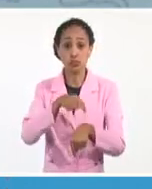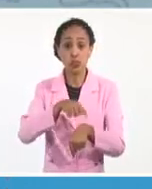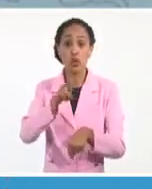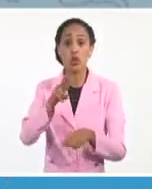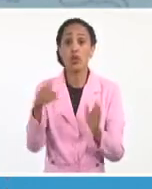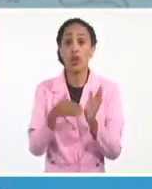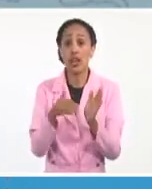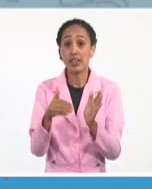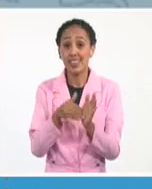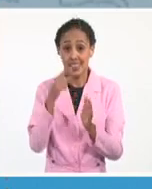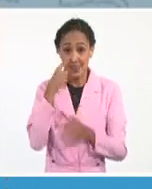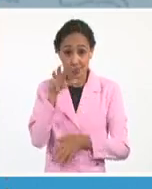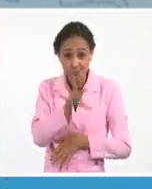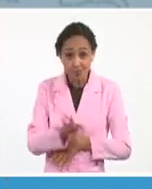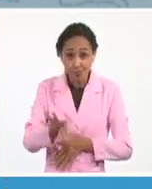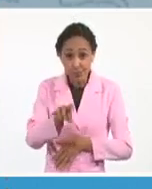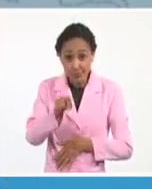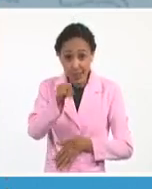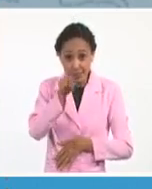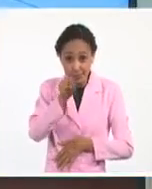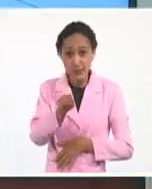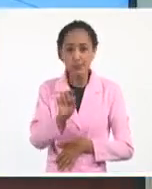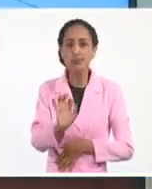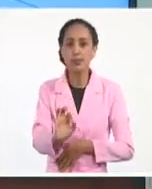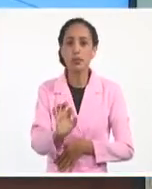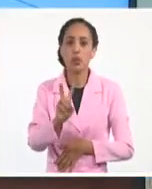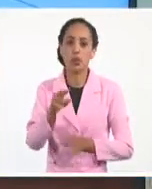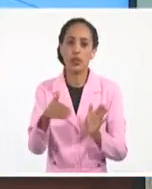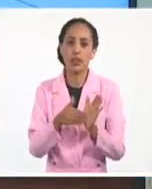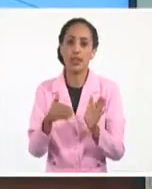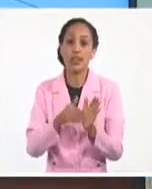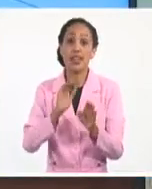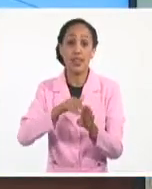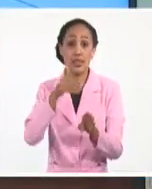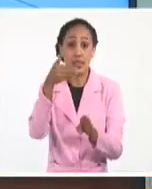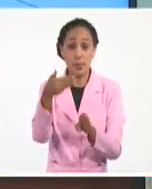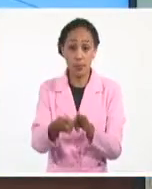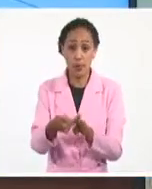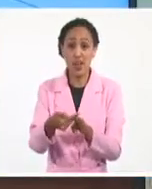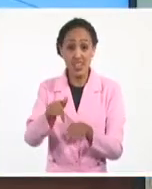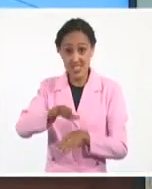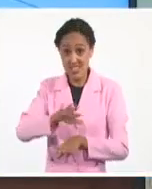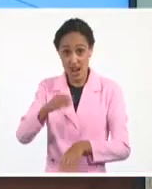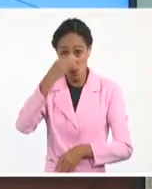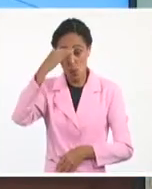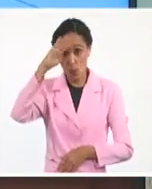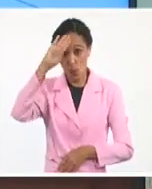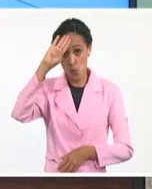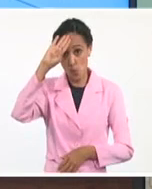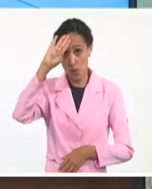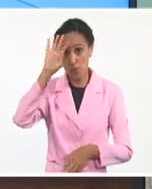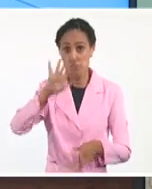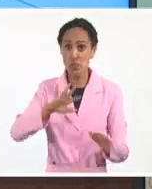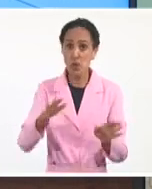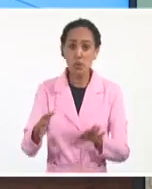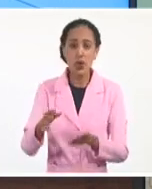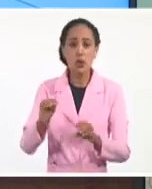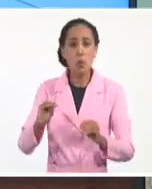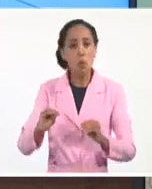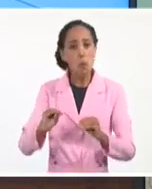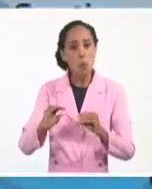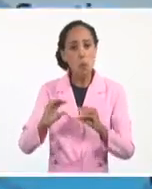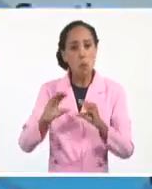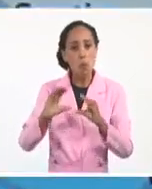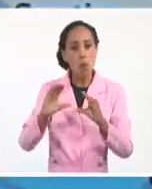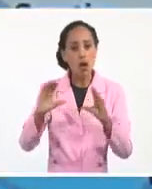zona de aquí. Y que después entraría al territorio cubano, ya a partir de la madrugada